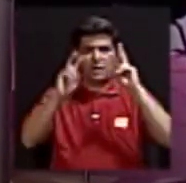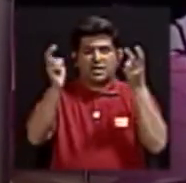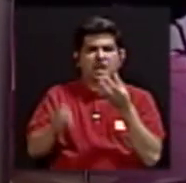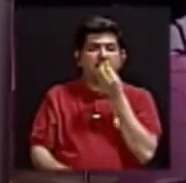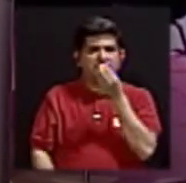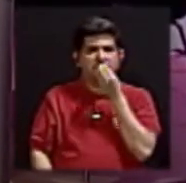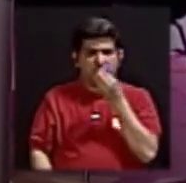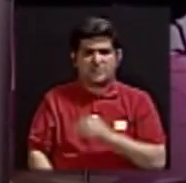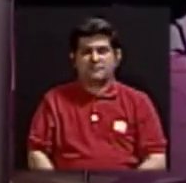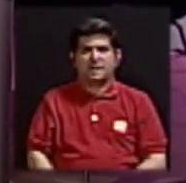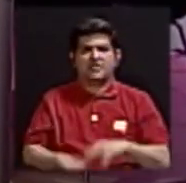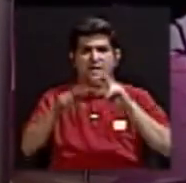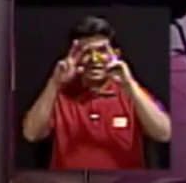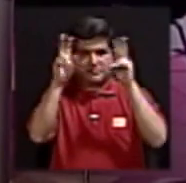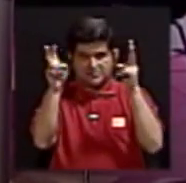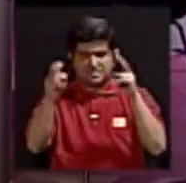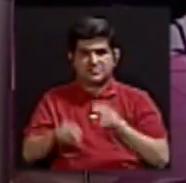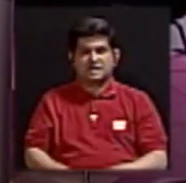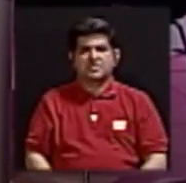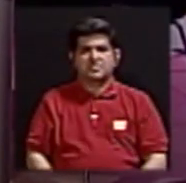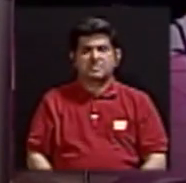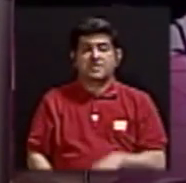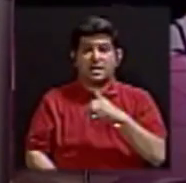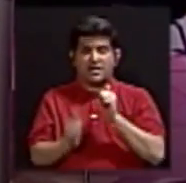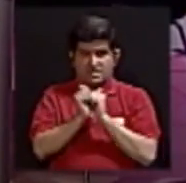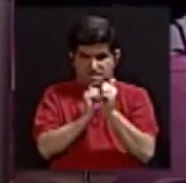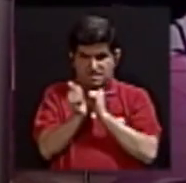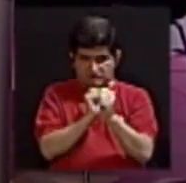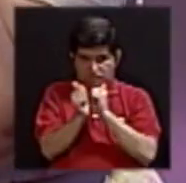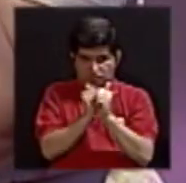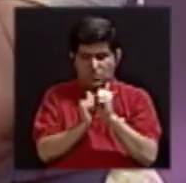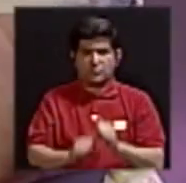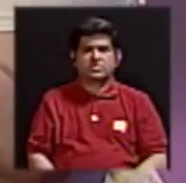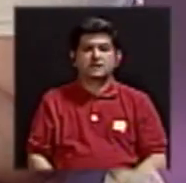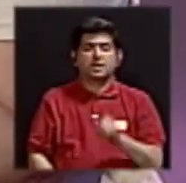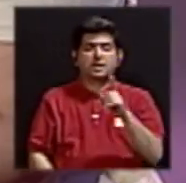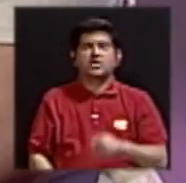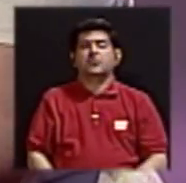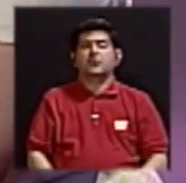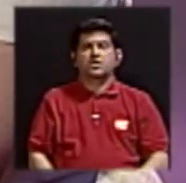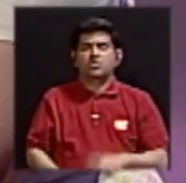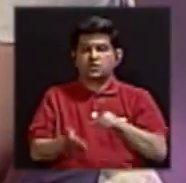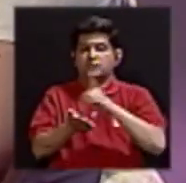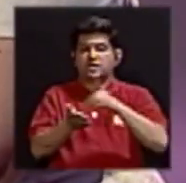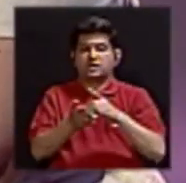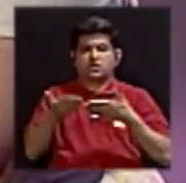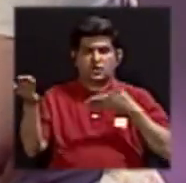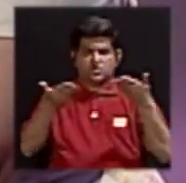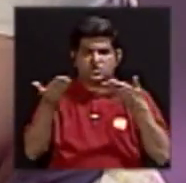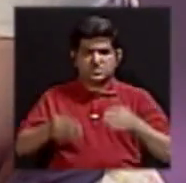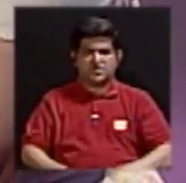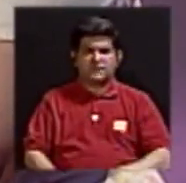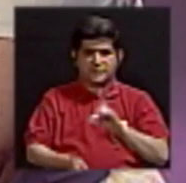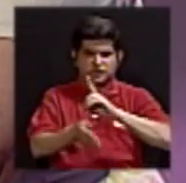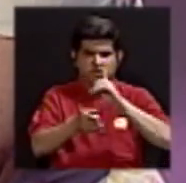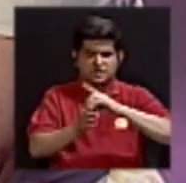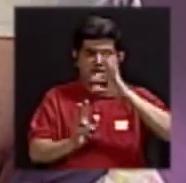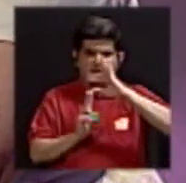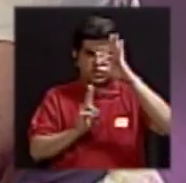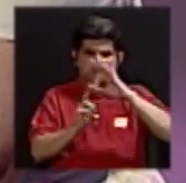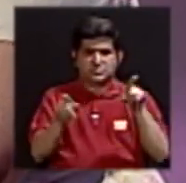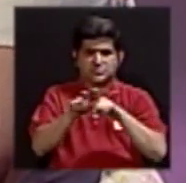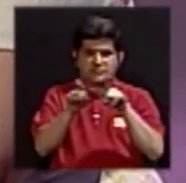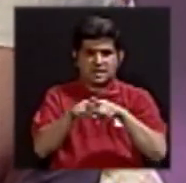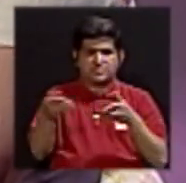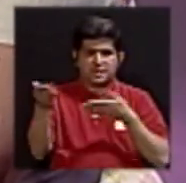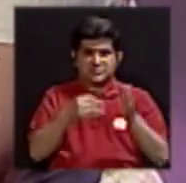de la alimentación, el tema de los ejercicios y un directorio de servicios médicos alternativos, donde incluso están